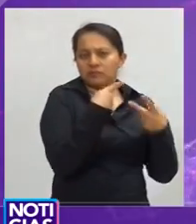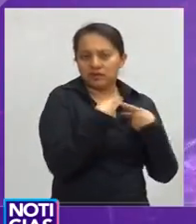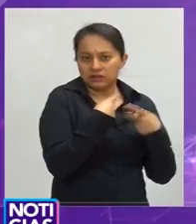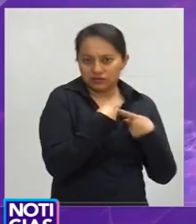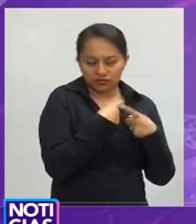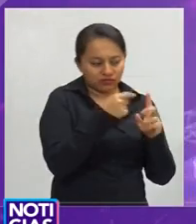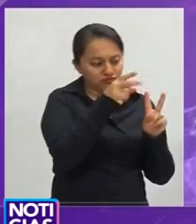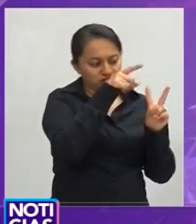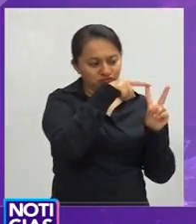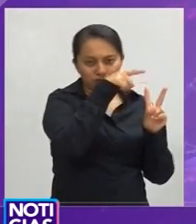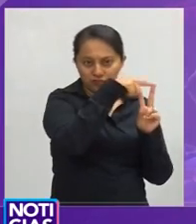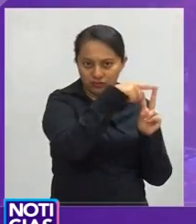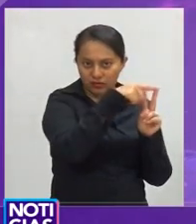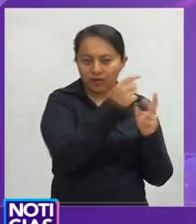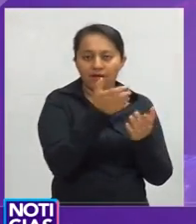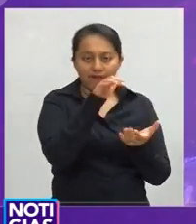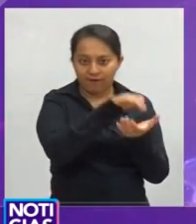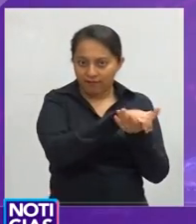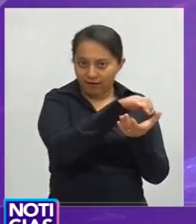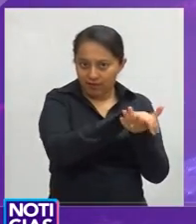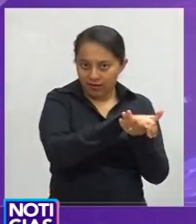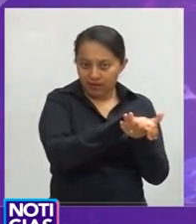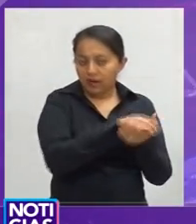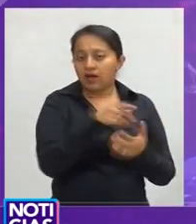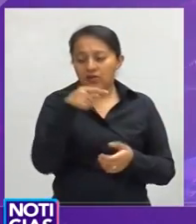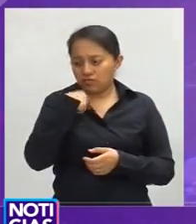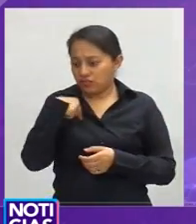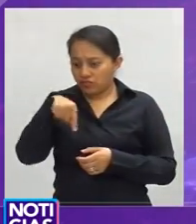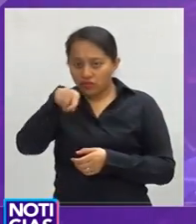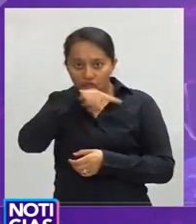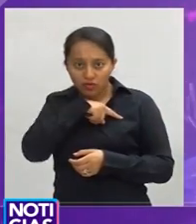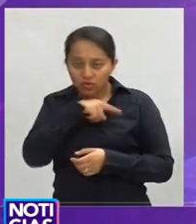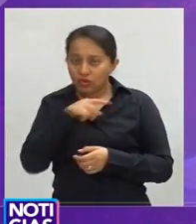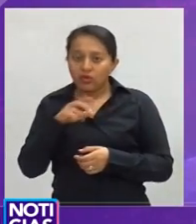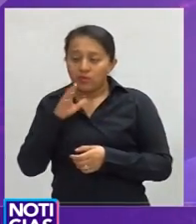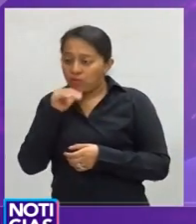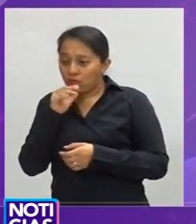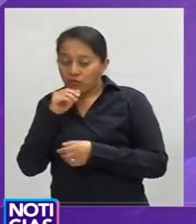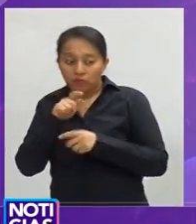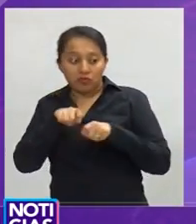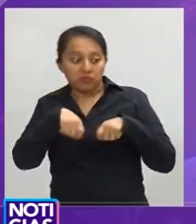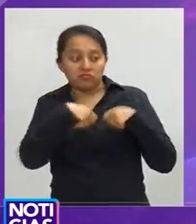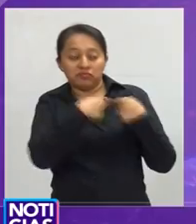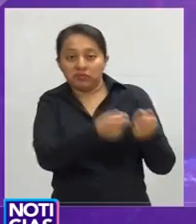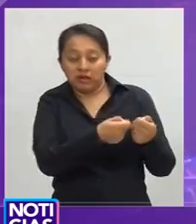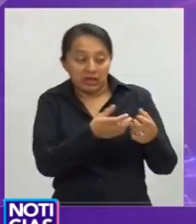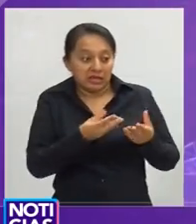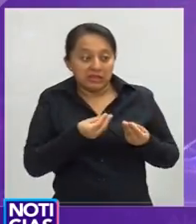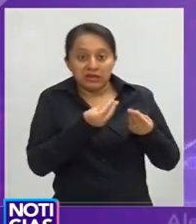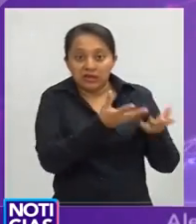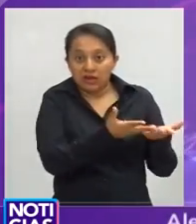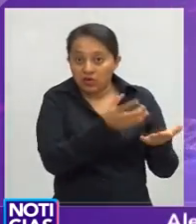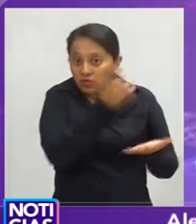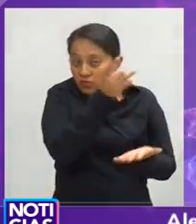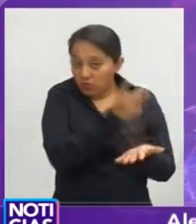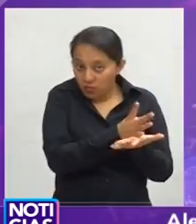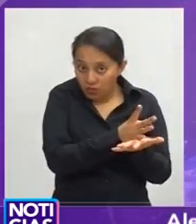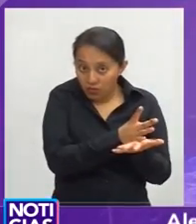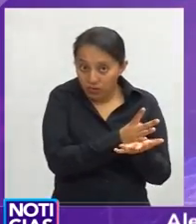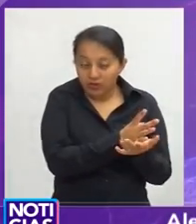parejas, es decir, ahí solamente son personas. Con imágenes de Juan José Licea, para Noticias RTQ,